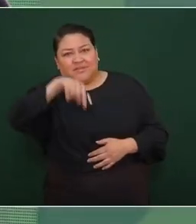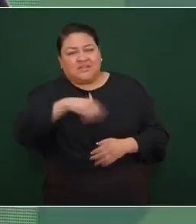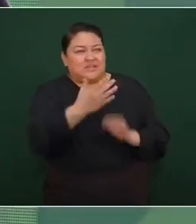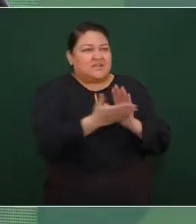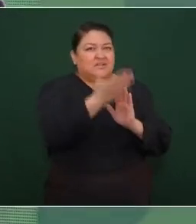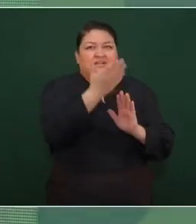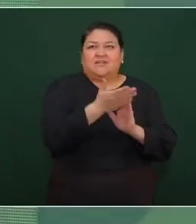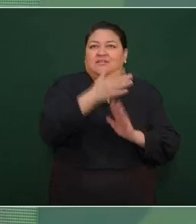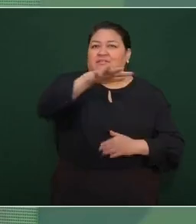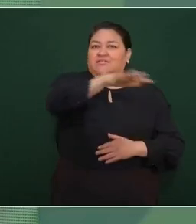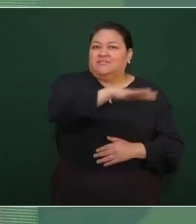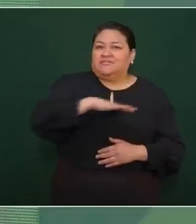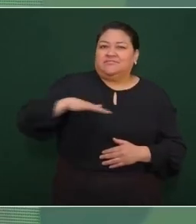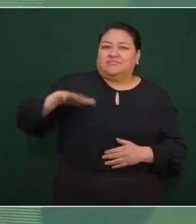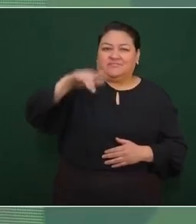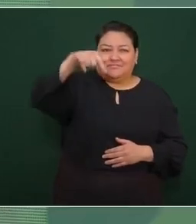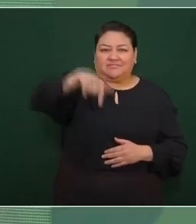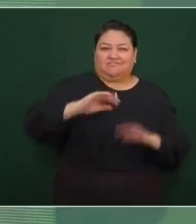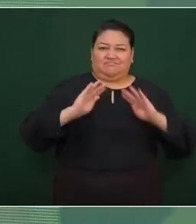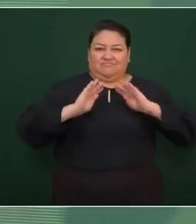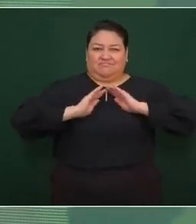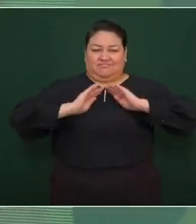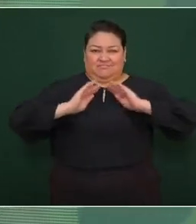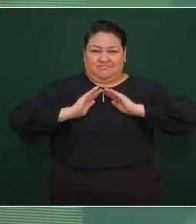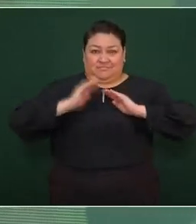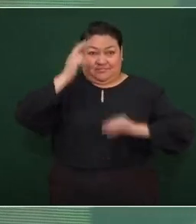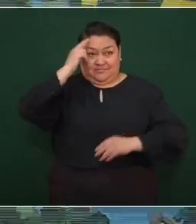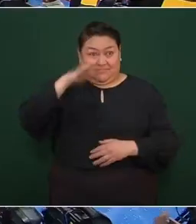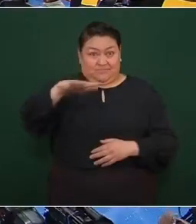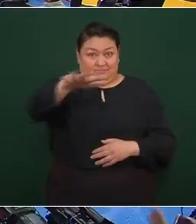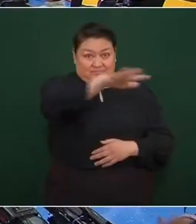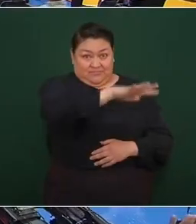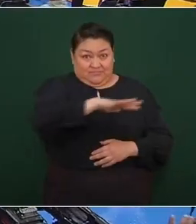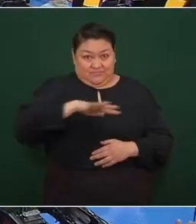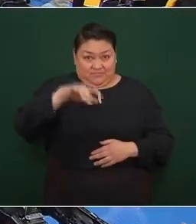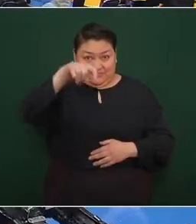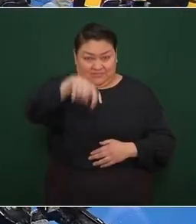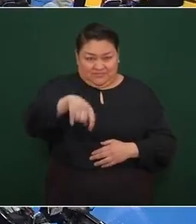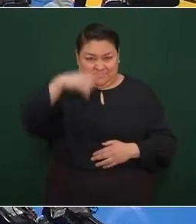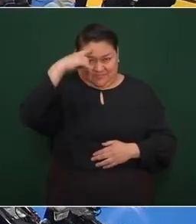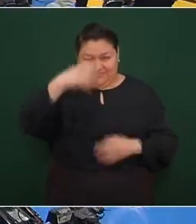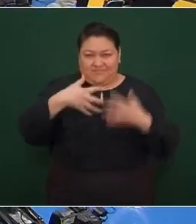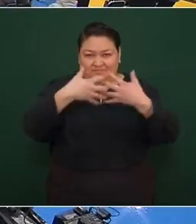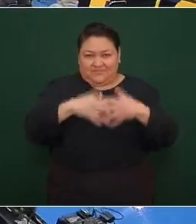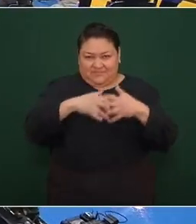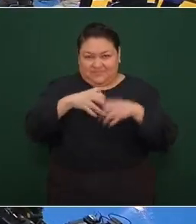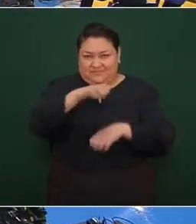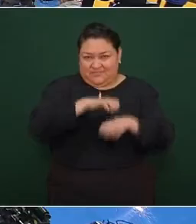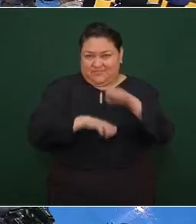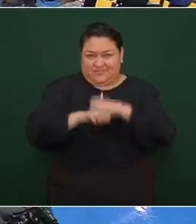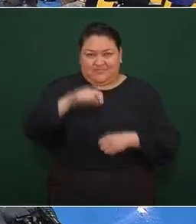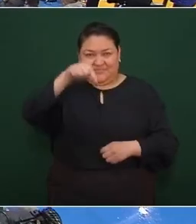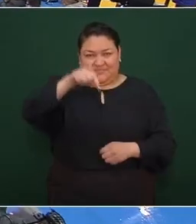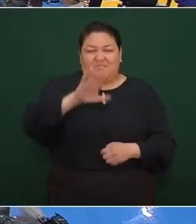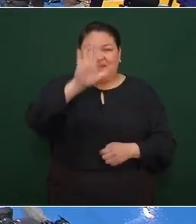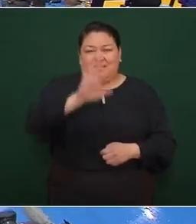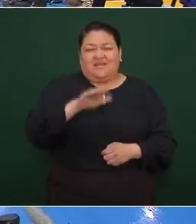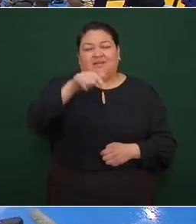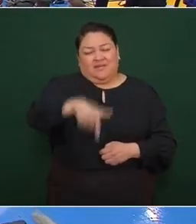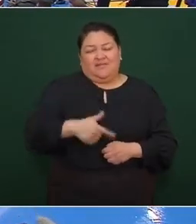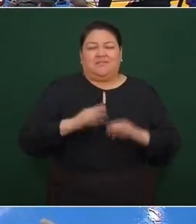este complejo de la industria militar. Por eso nos da mucho gusto